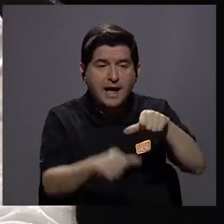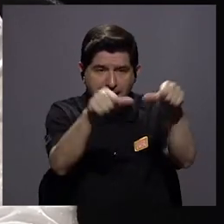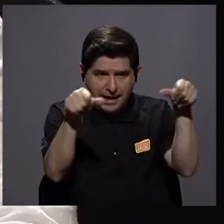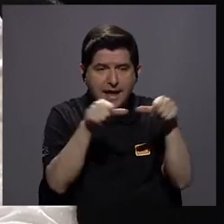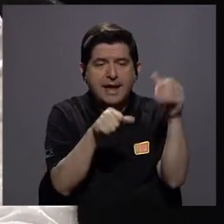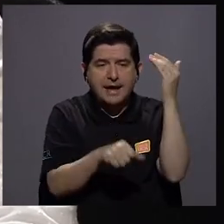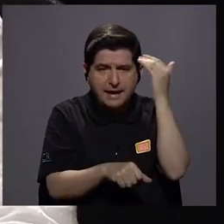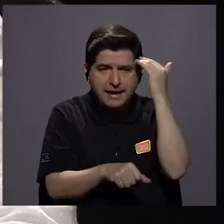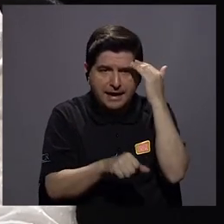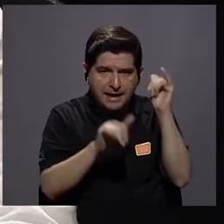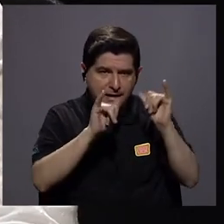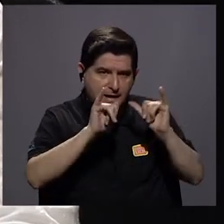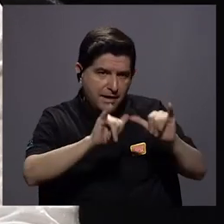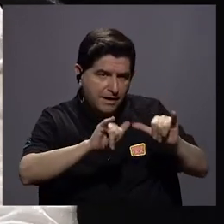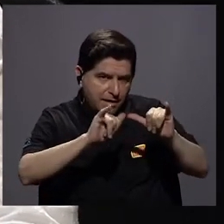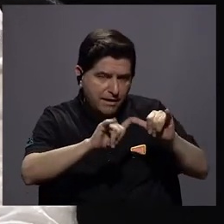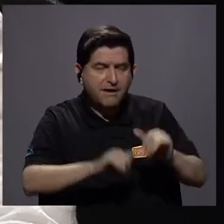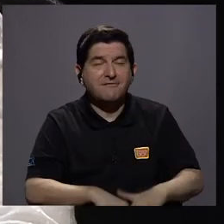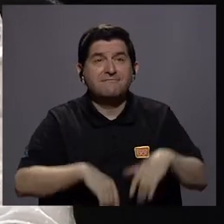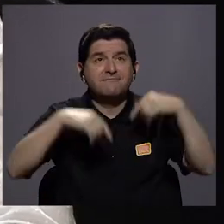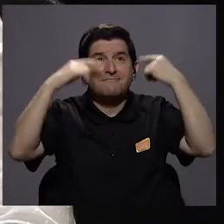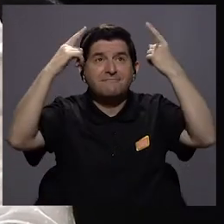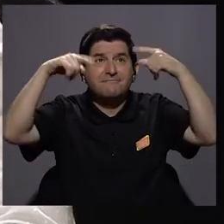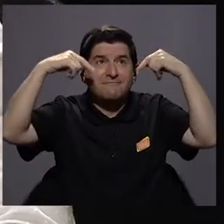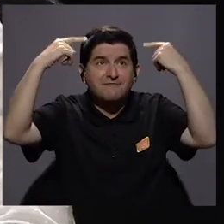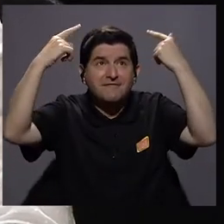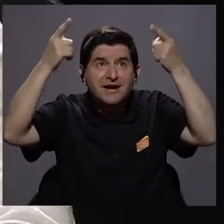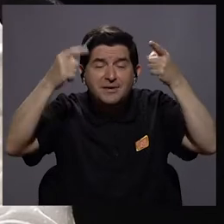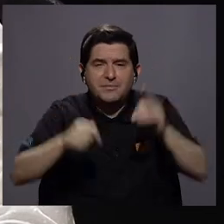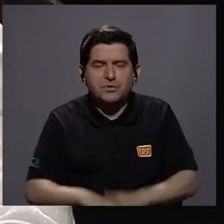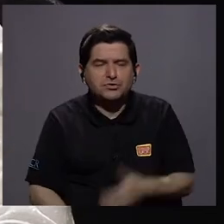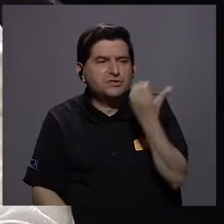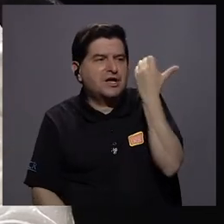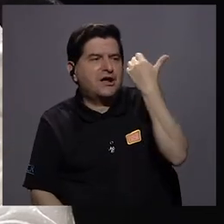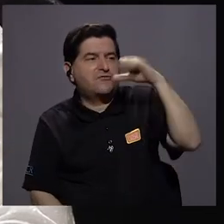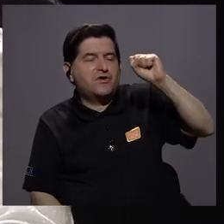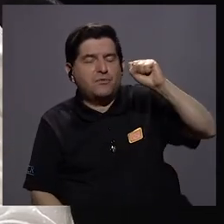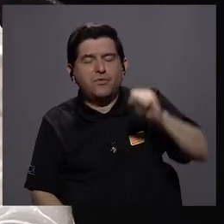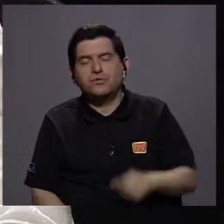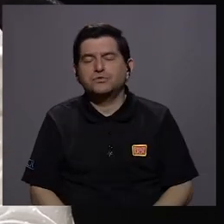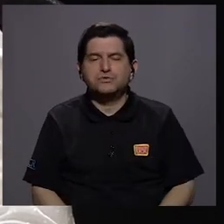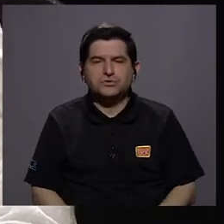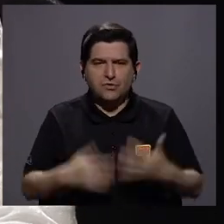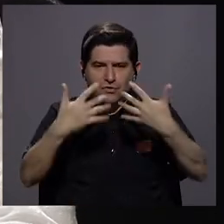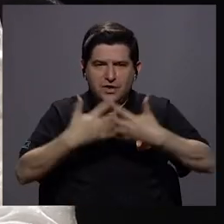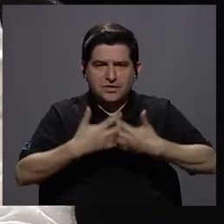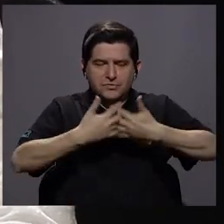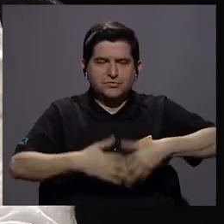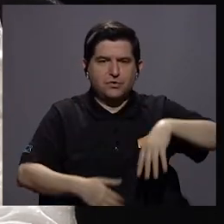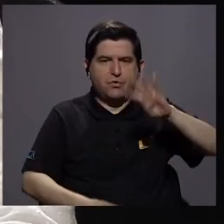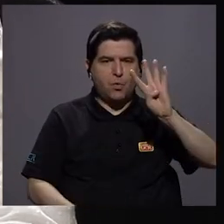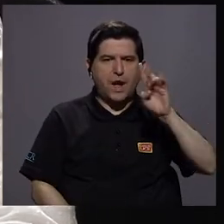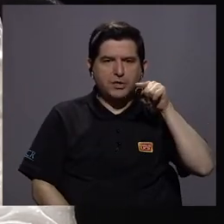conocimiento. La famosa revolución industrial 4.0